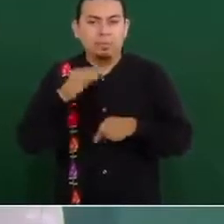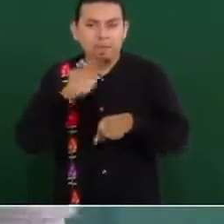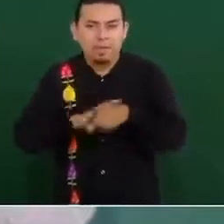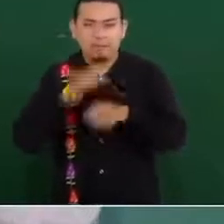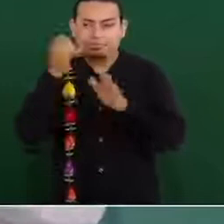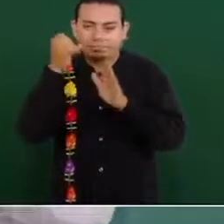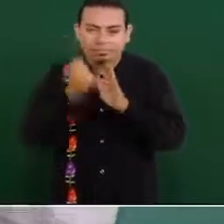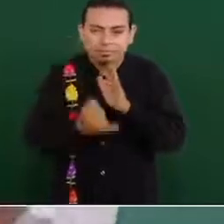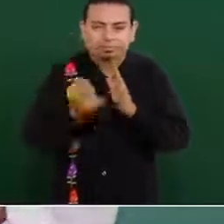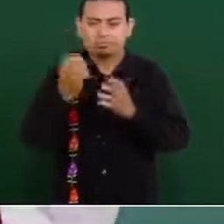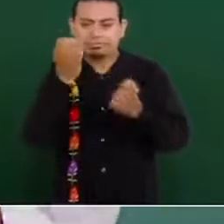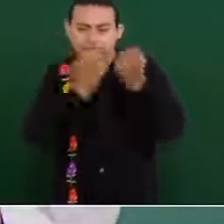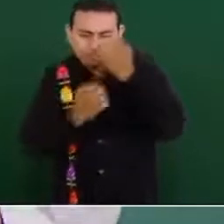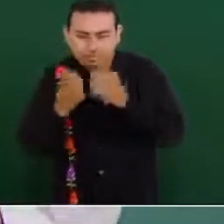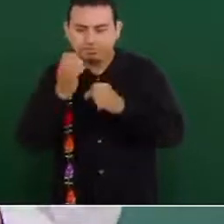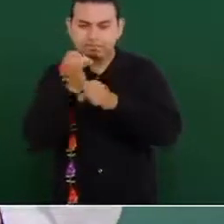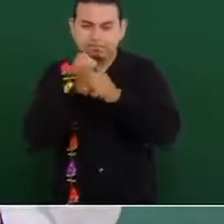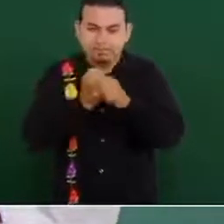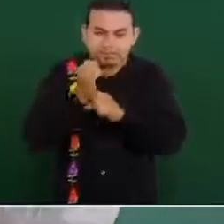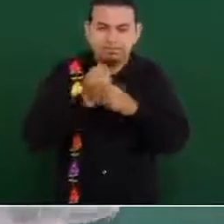un análisis,